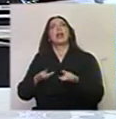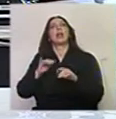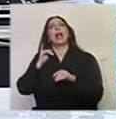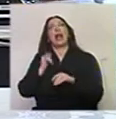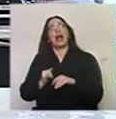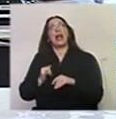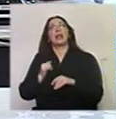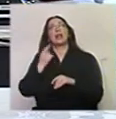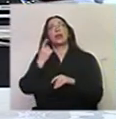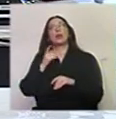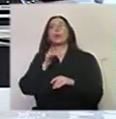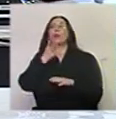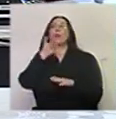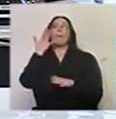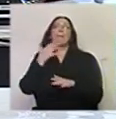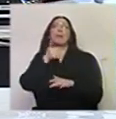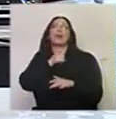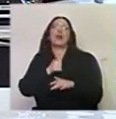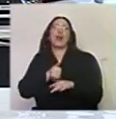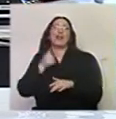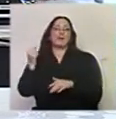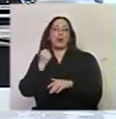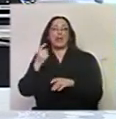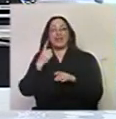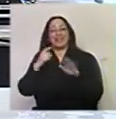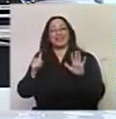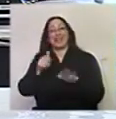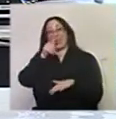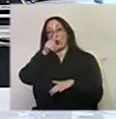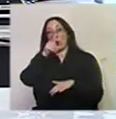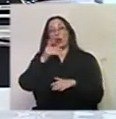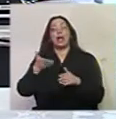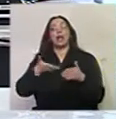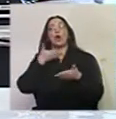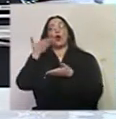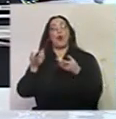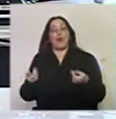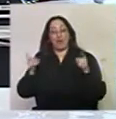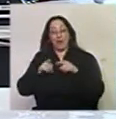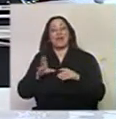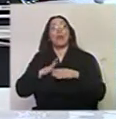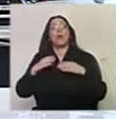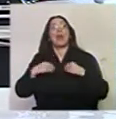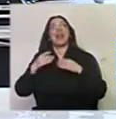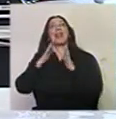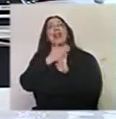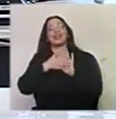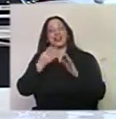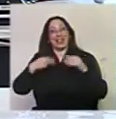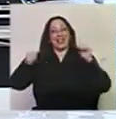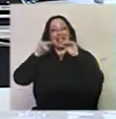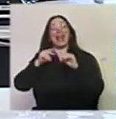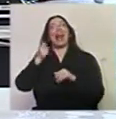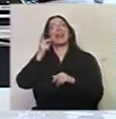hito histórico, simbólico, importante, que va a pasar el 16 de julio. El coro vuelve con la Escuela Nacional de Danza a la sala de la Reta, la sala